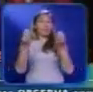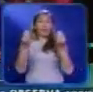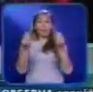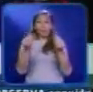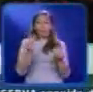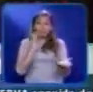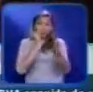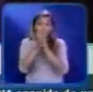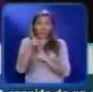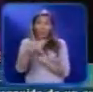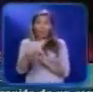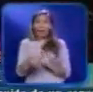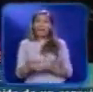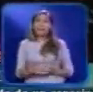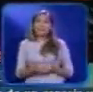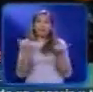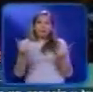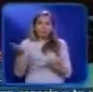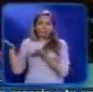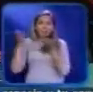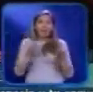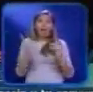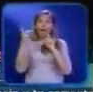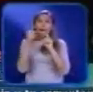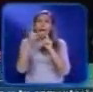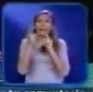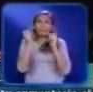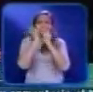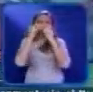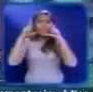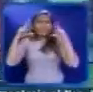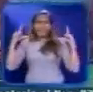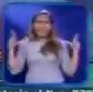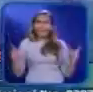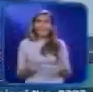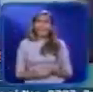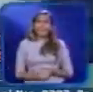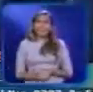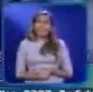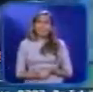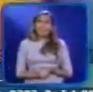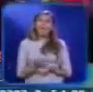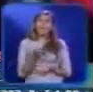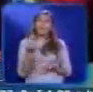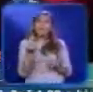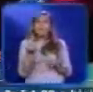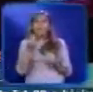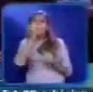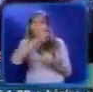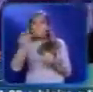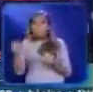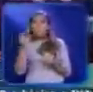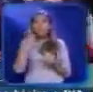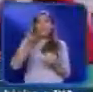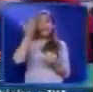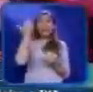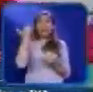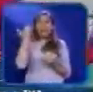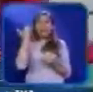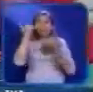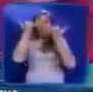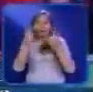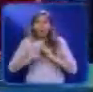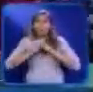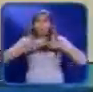la gente hoy tuvimos un recibimiento en el hotel increíble habíamos venido el año pasado pero había menos personas ahora ves, esta vez creció la gente